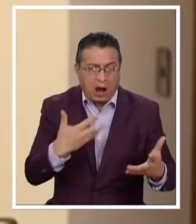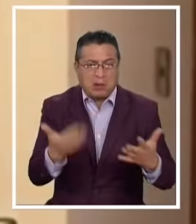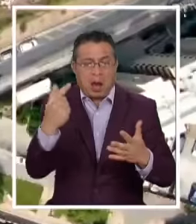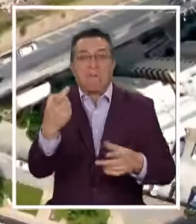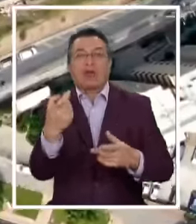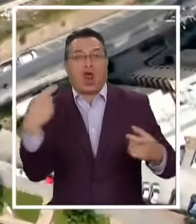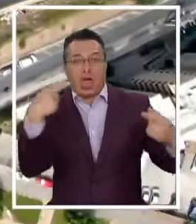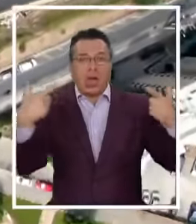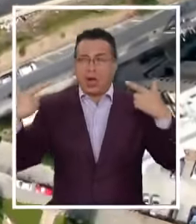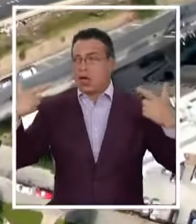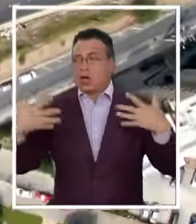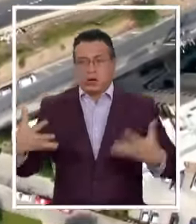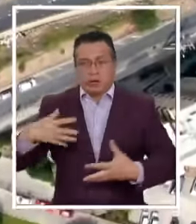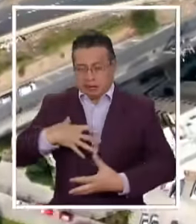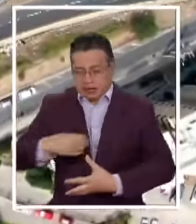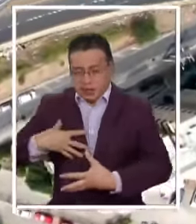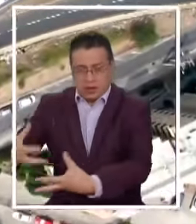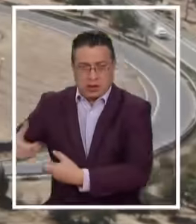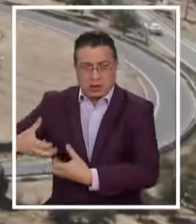Con la pistola